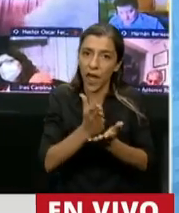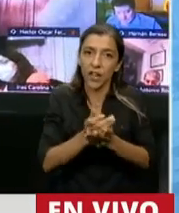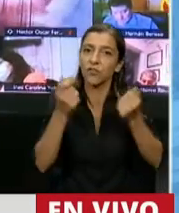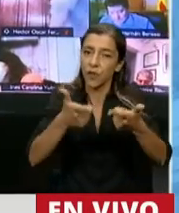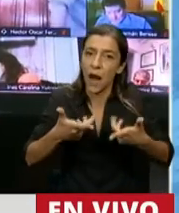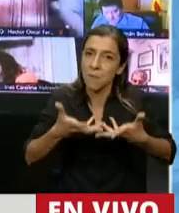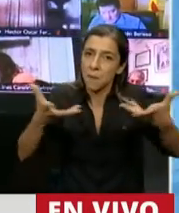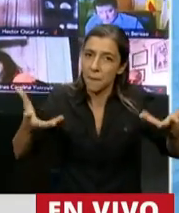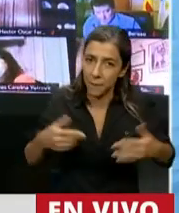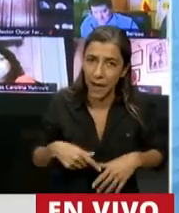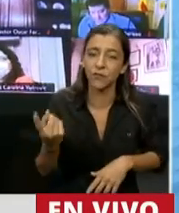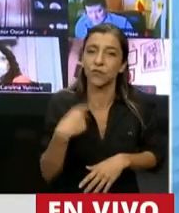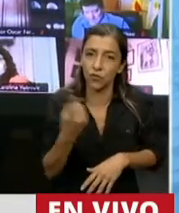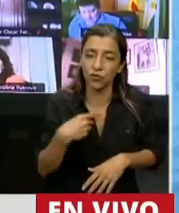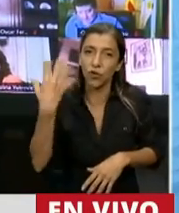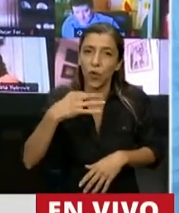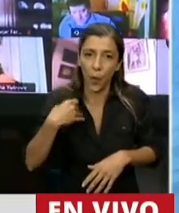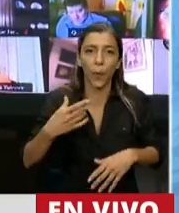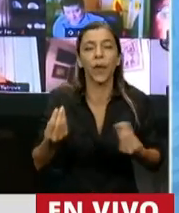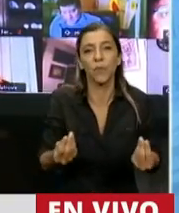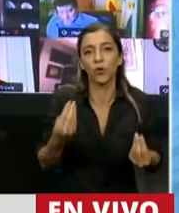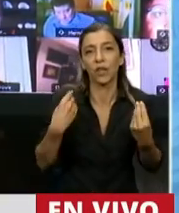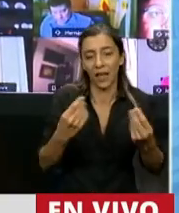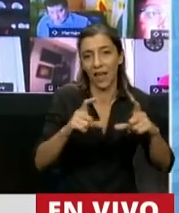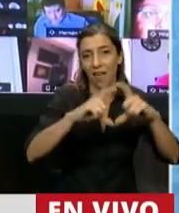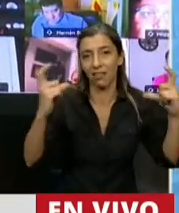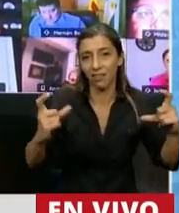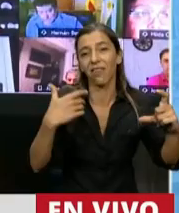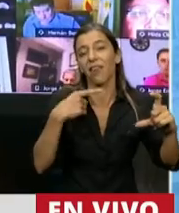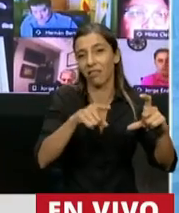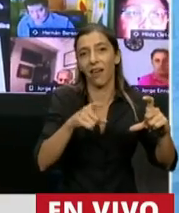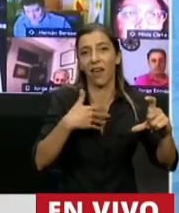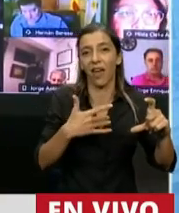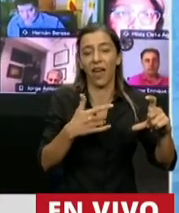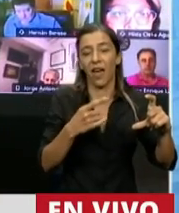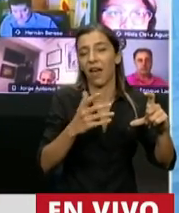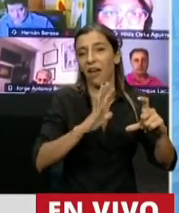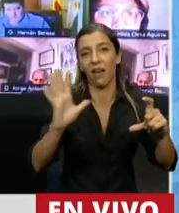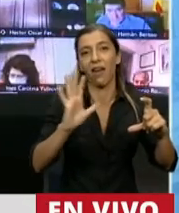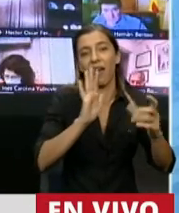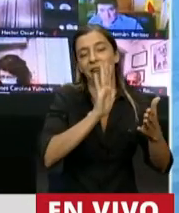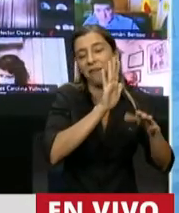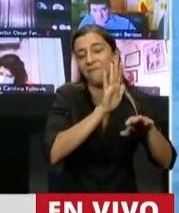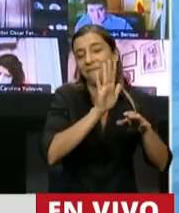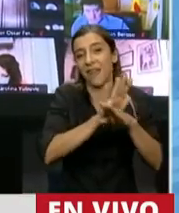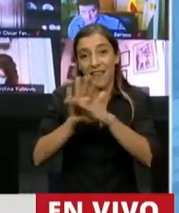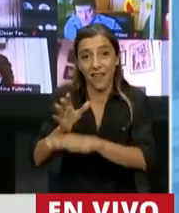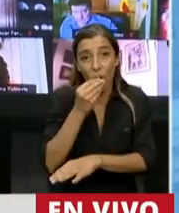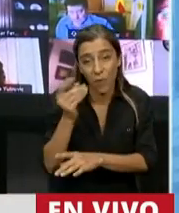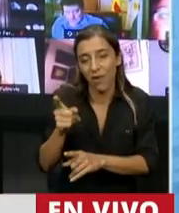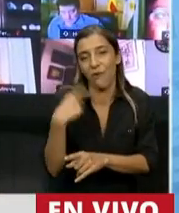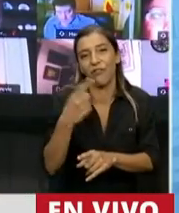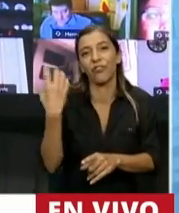que advierta a la ciudadanía sobre el exceso de show, marketing y maquillaje de ciertos espacios políticos. Muchas gracias señor presidente.